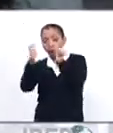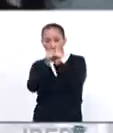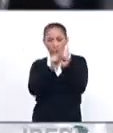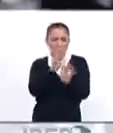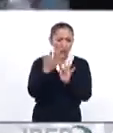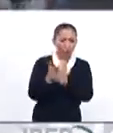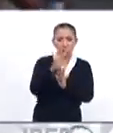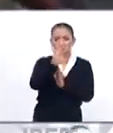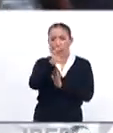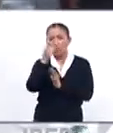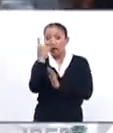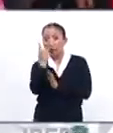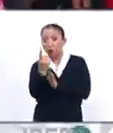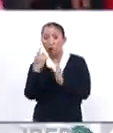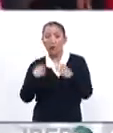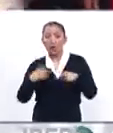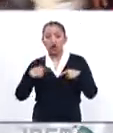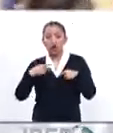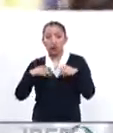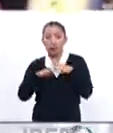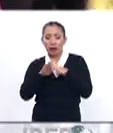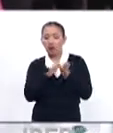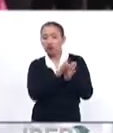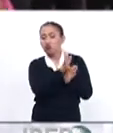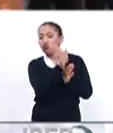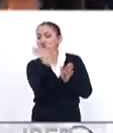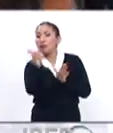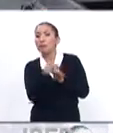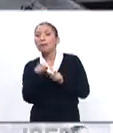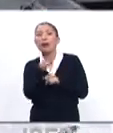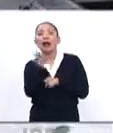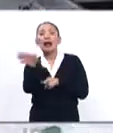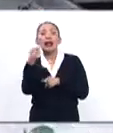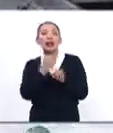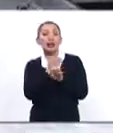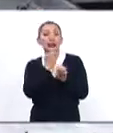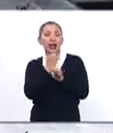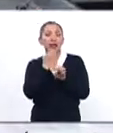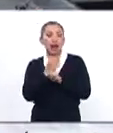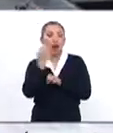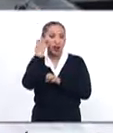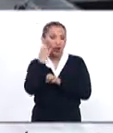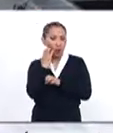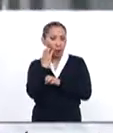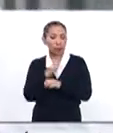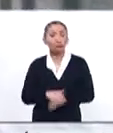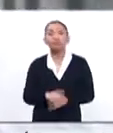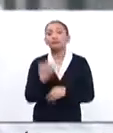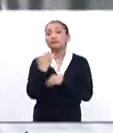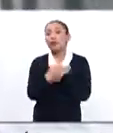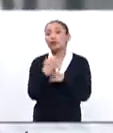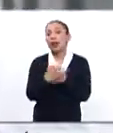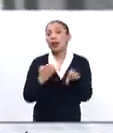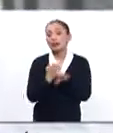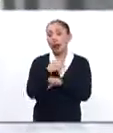grupo de alrededor de 51 migrantes desvió su ruta para dirigirse al estado de Nuevo León. Mientras tanto, el estado de Texas,